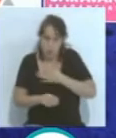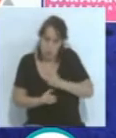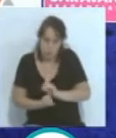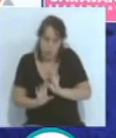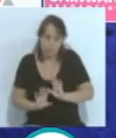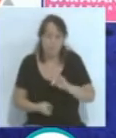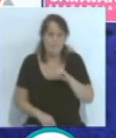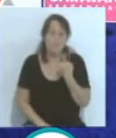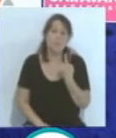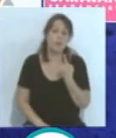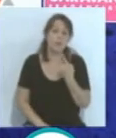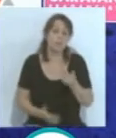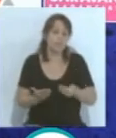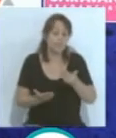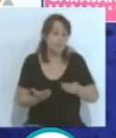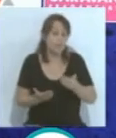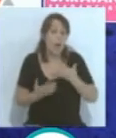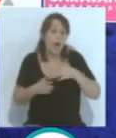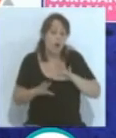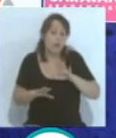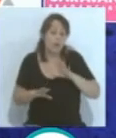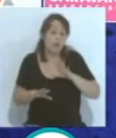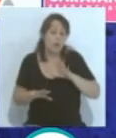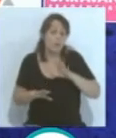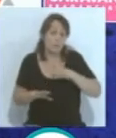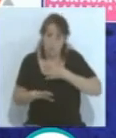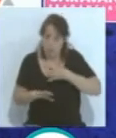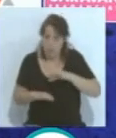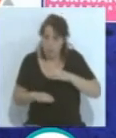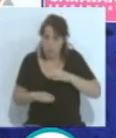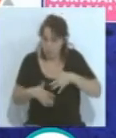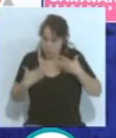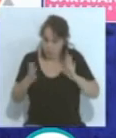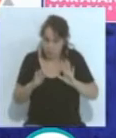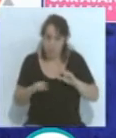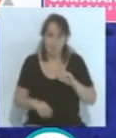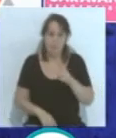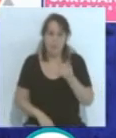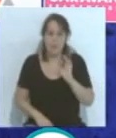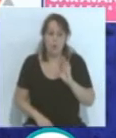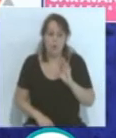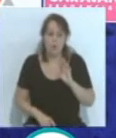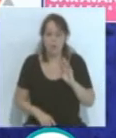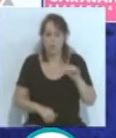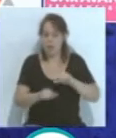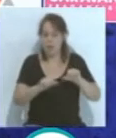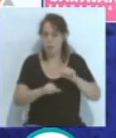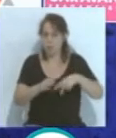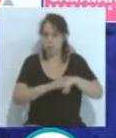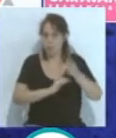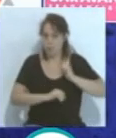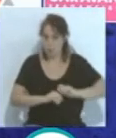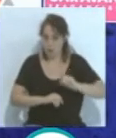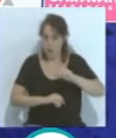ponderar, aunque pueda resultar sorprendente, primero voy a ponderar a lo que la liga de fútbol profesional con su